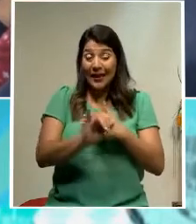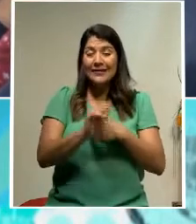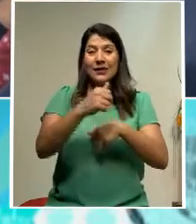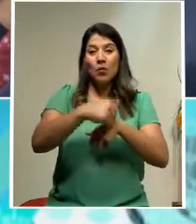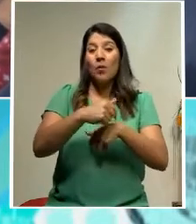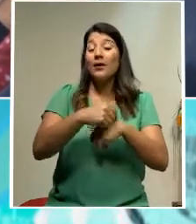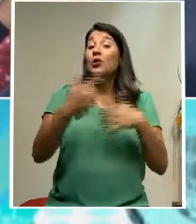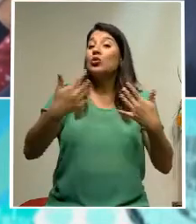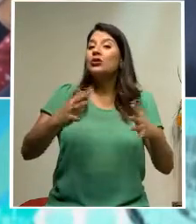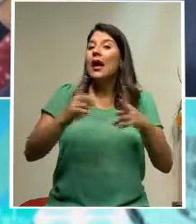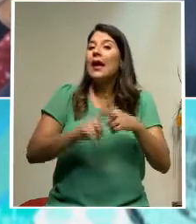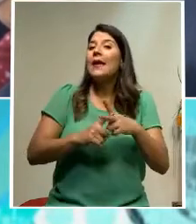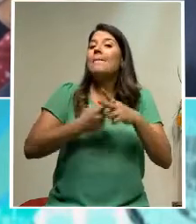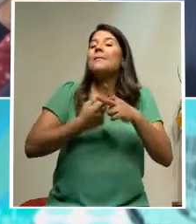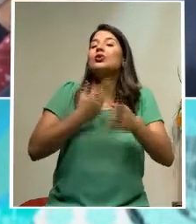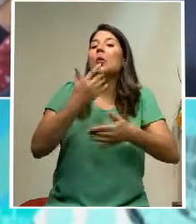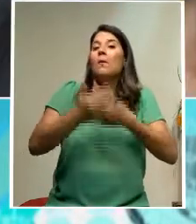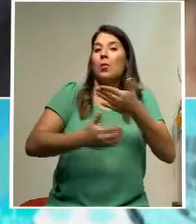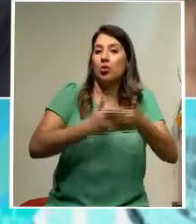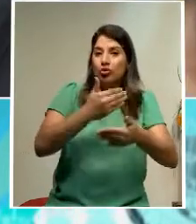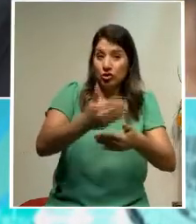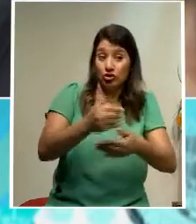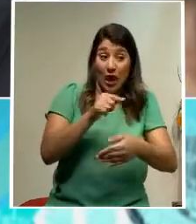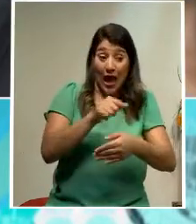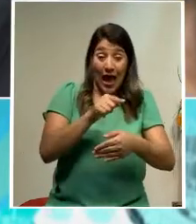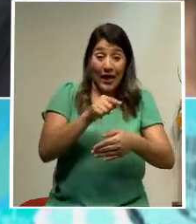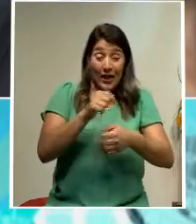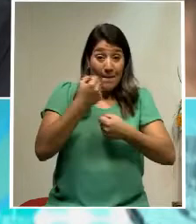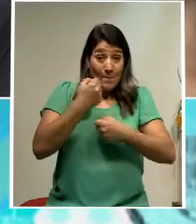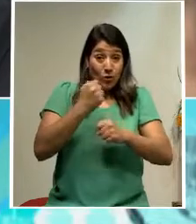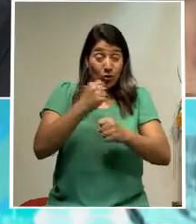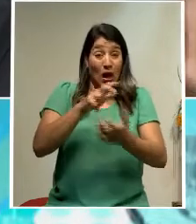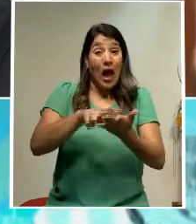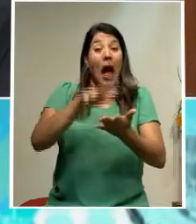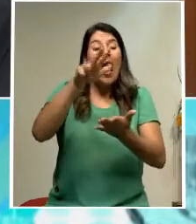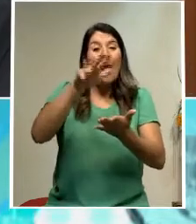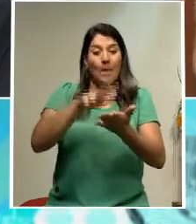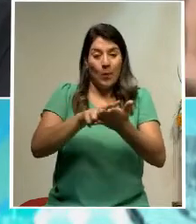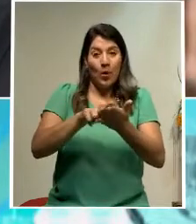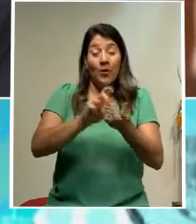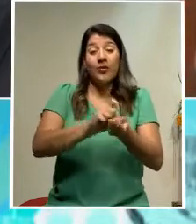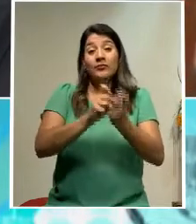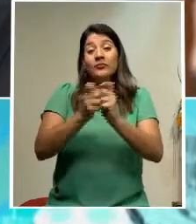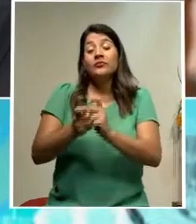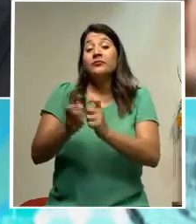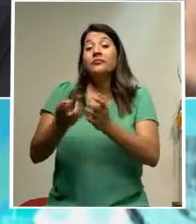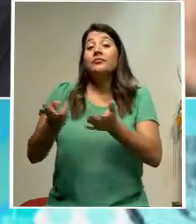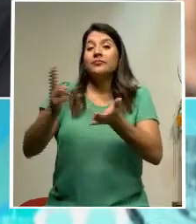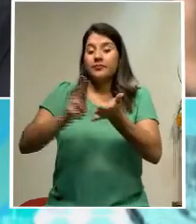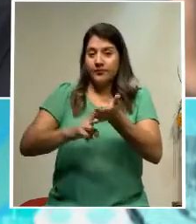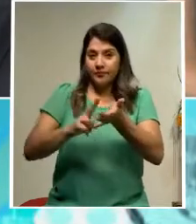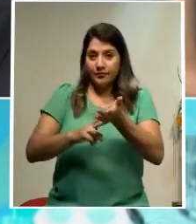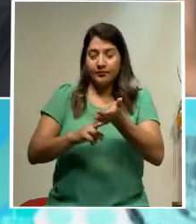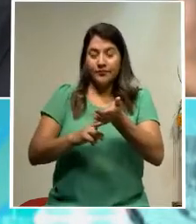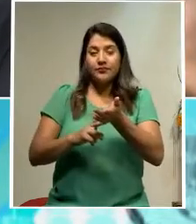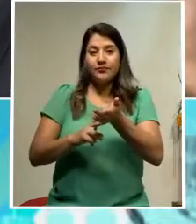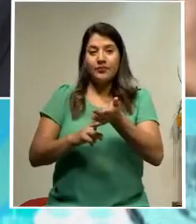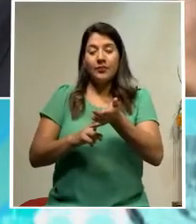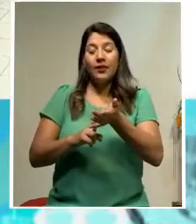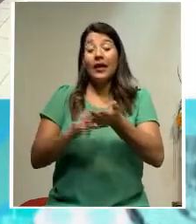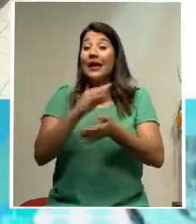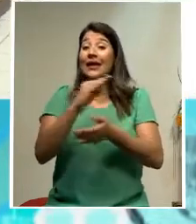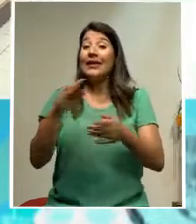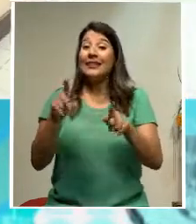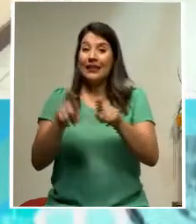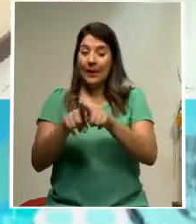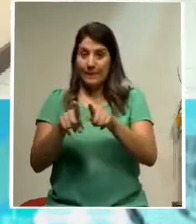el proceso donde el Consejo Municipal aprueba la modificación o la adenda al contrato de licitación de este proceso y